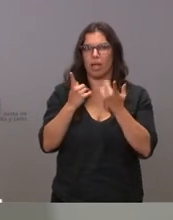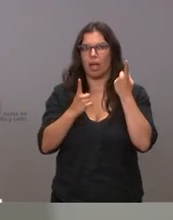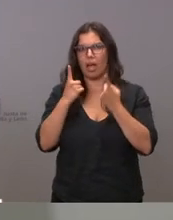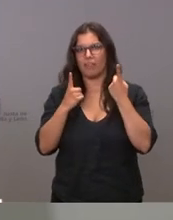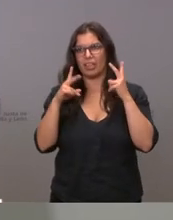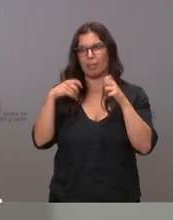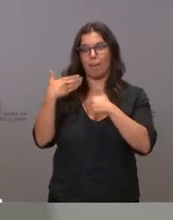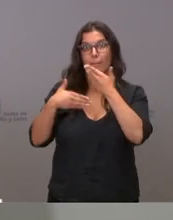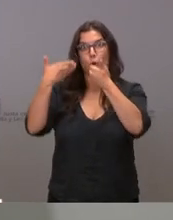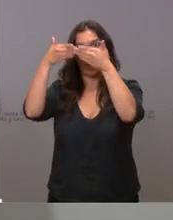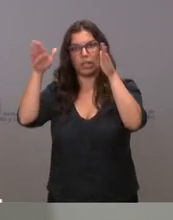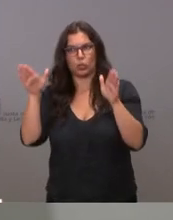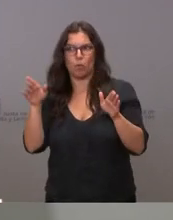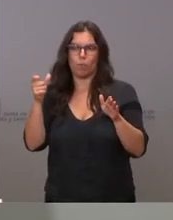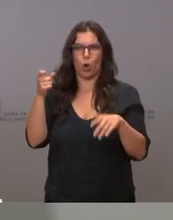progreso